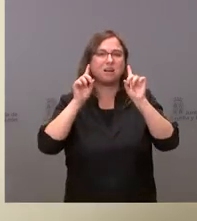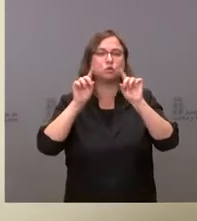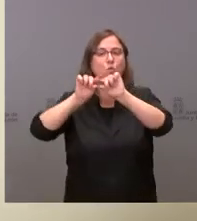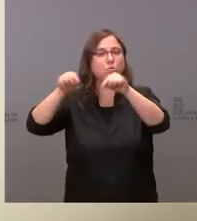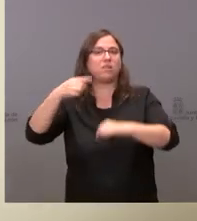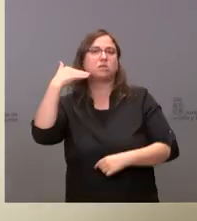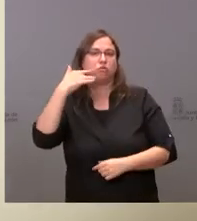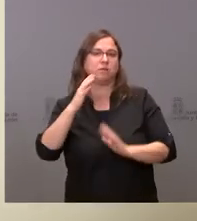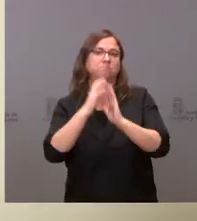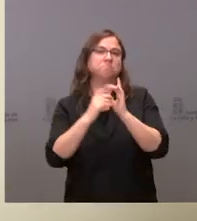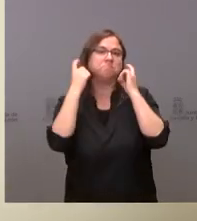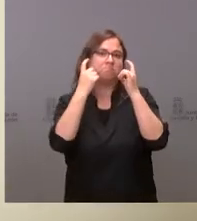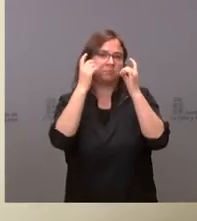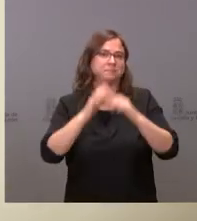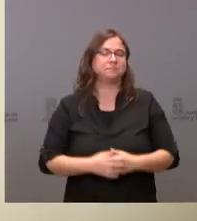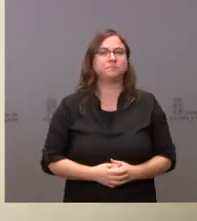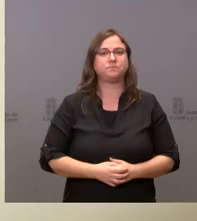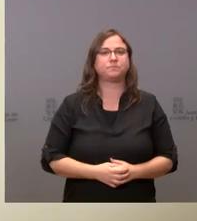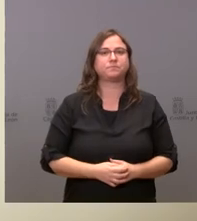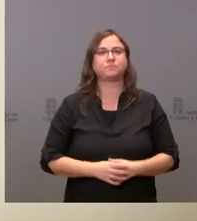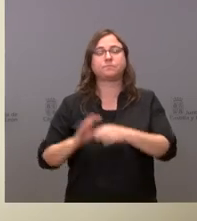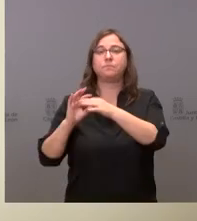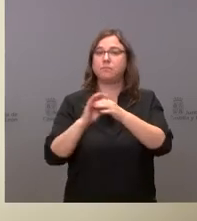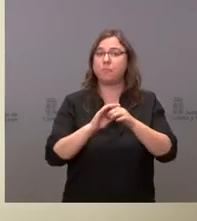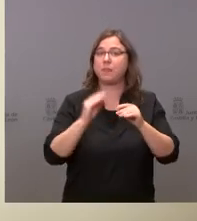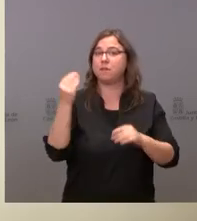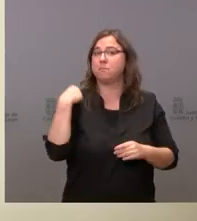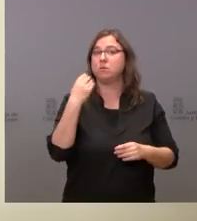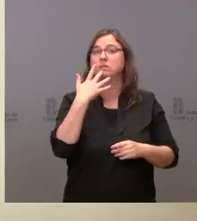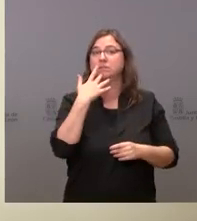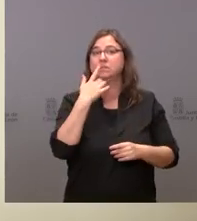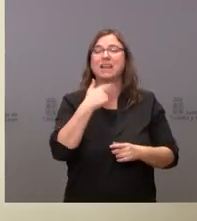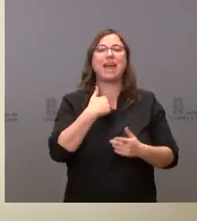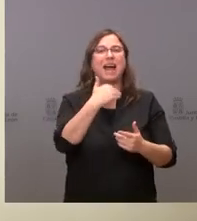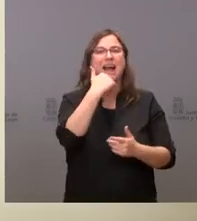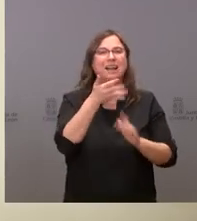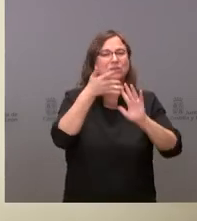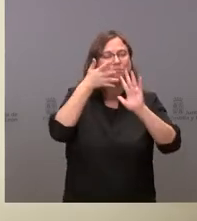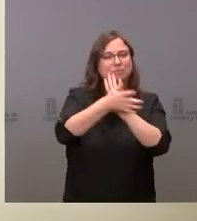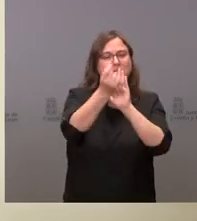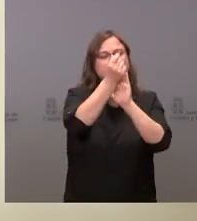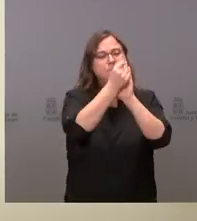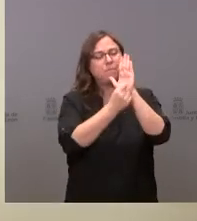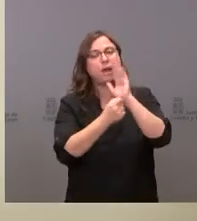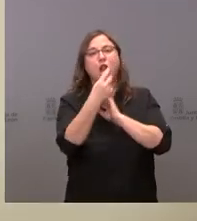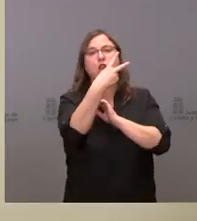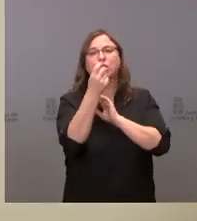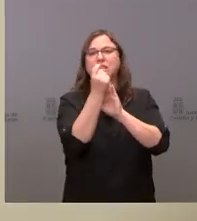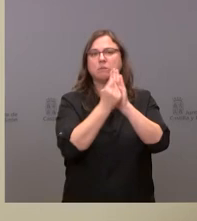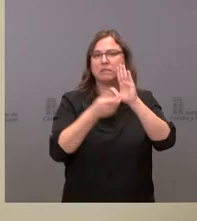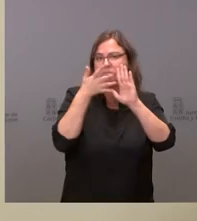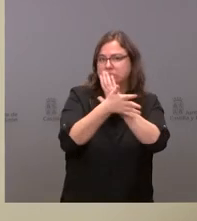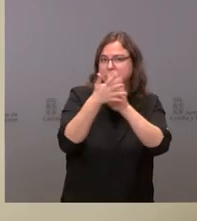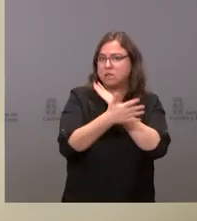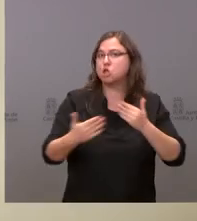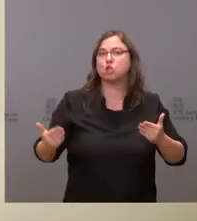provincia de Soria con respecto a la pregunta en concreto de si le podemos detallar alguna de las 200 y pico medidas sí todas las